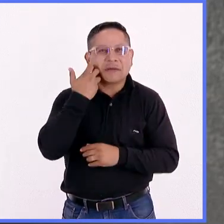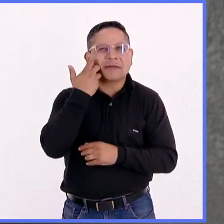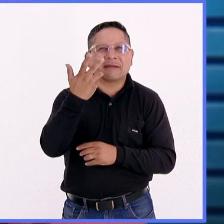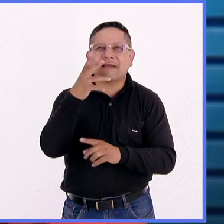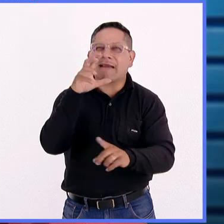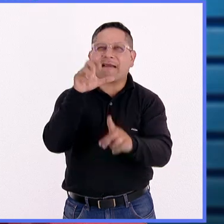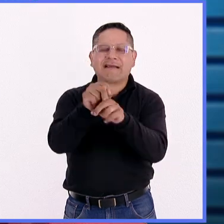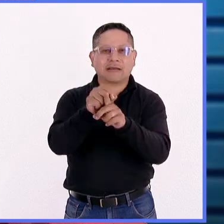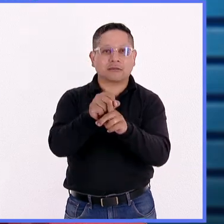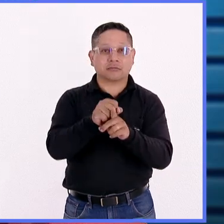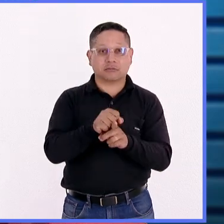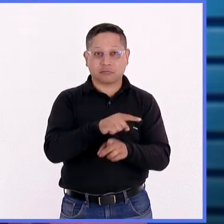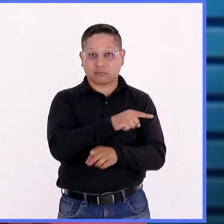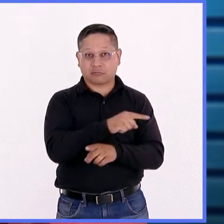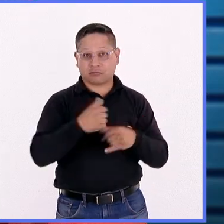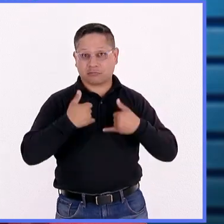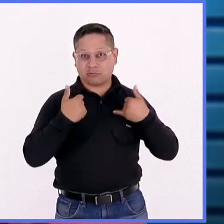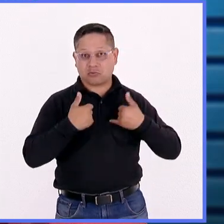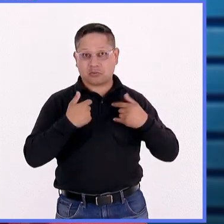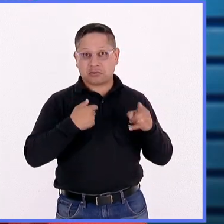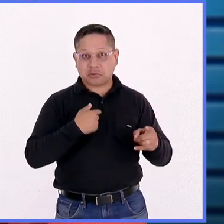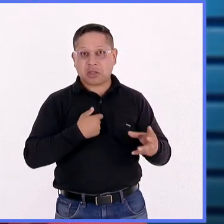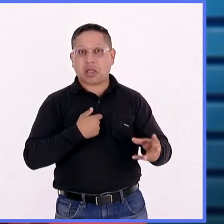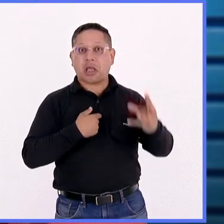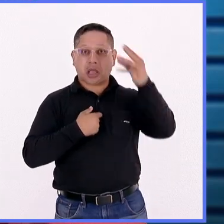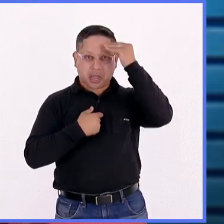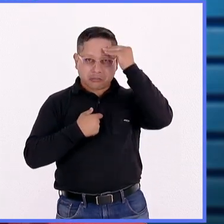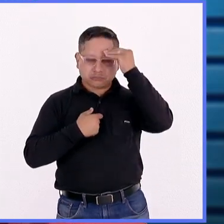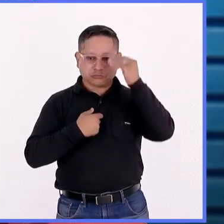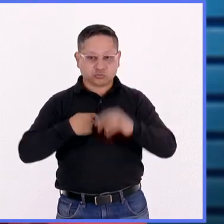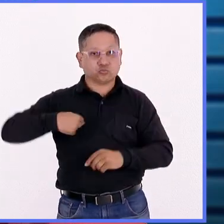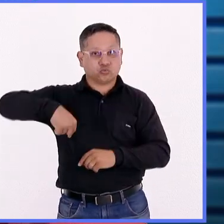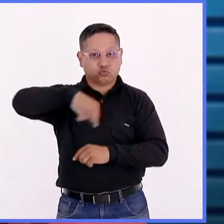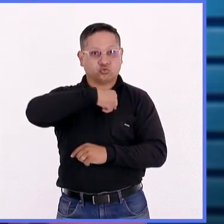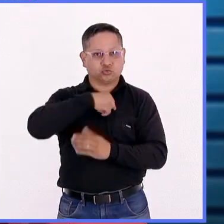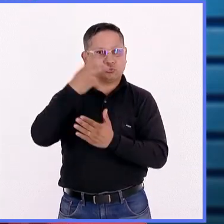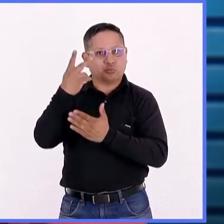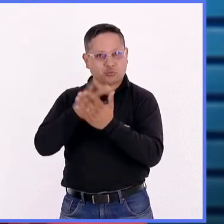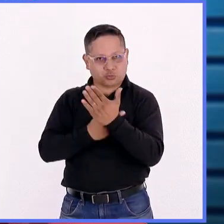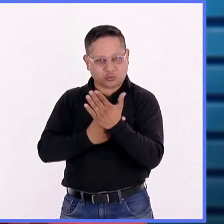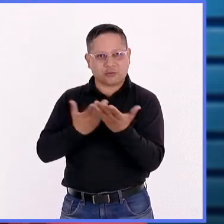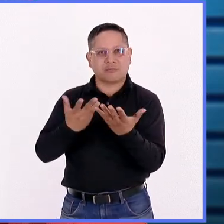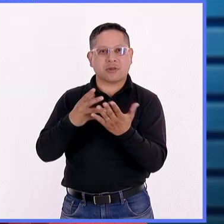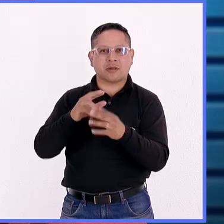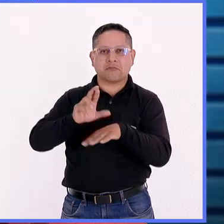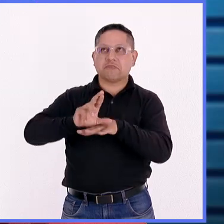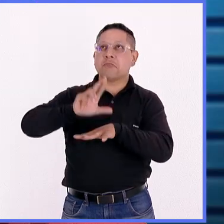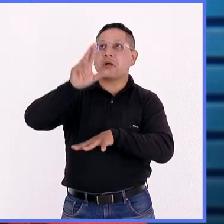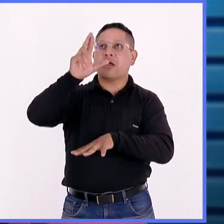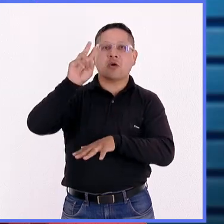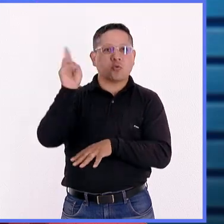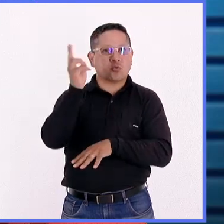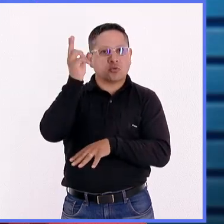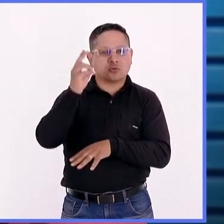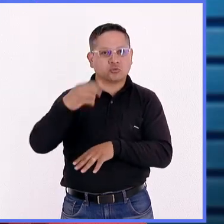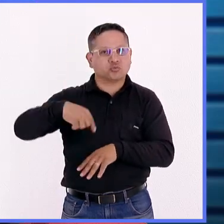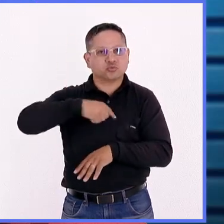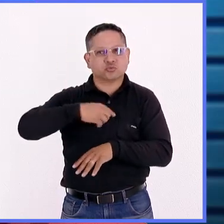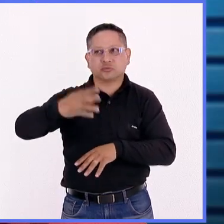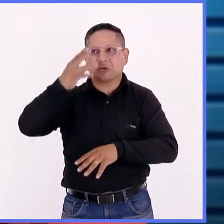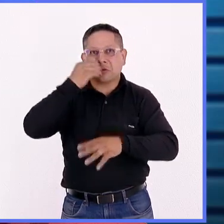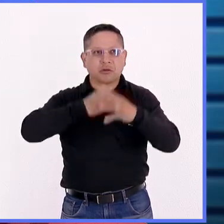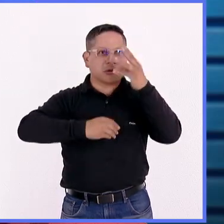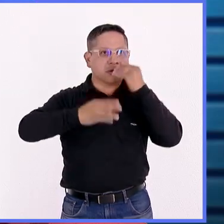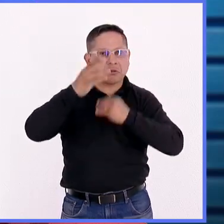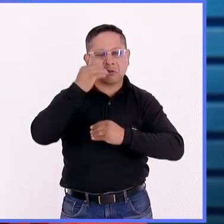al principio. Ellos, por supuesto, aprenden y nosotros también como parte del programa espacial universitario, nos llevamos mucho conocimiento. ¿Cuál es la